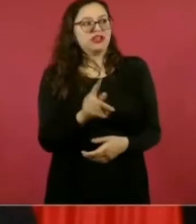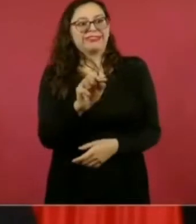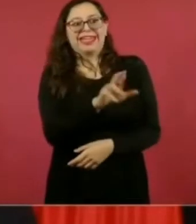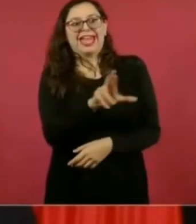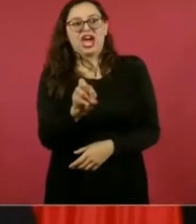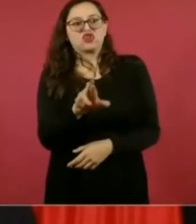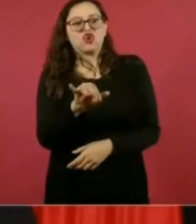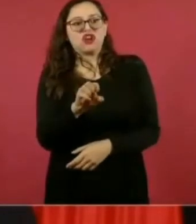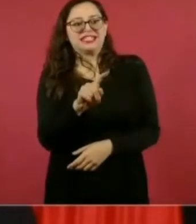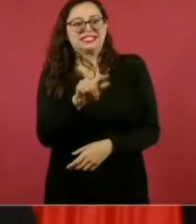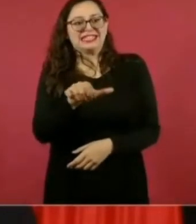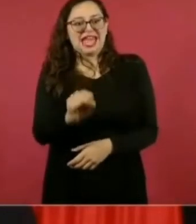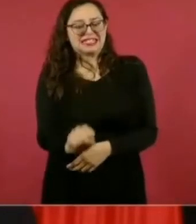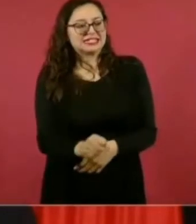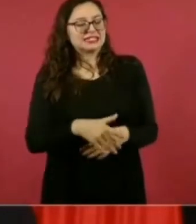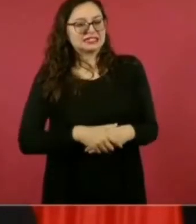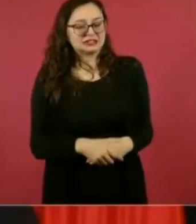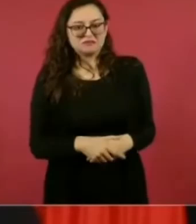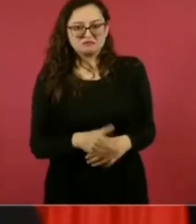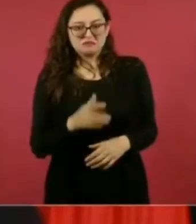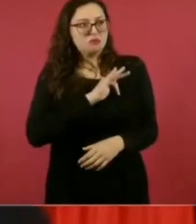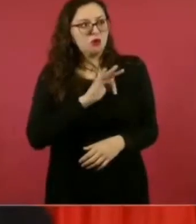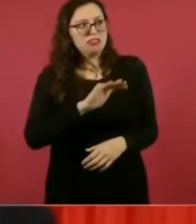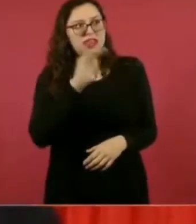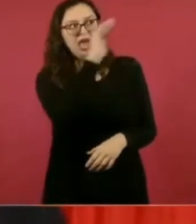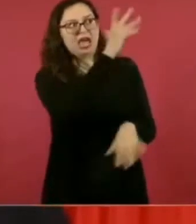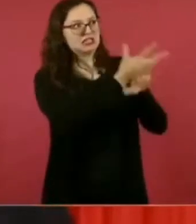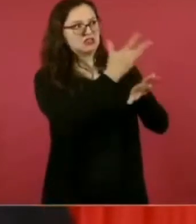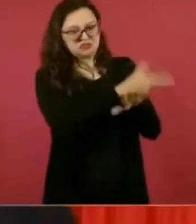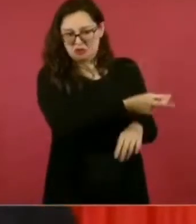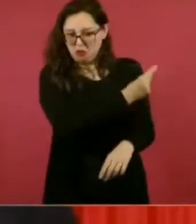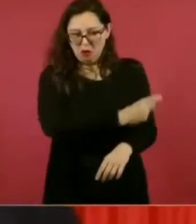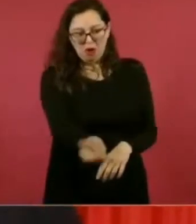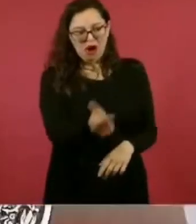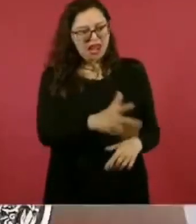¿Qué dictadura tan peculiar es esta, no?